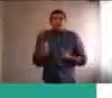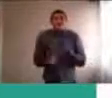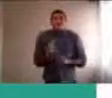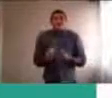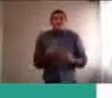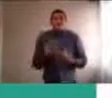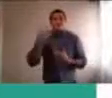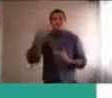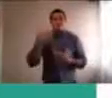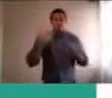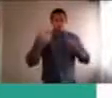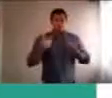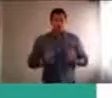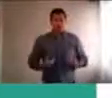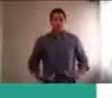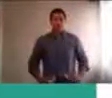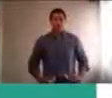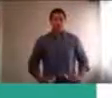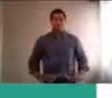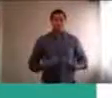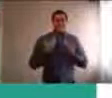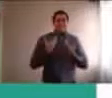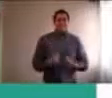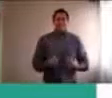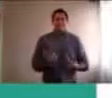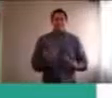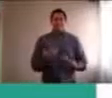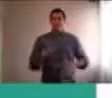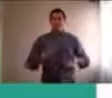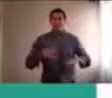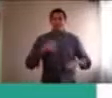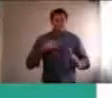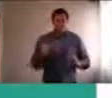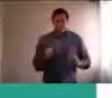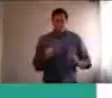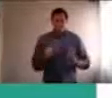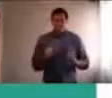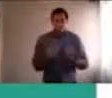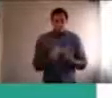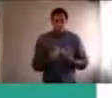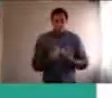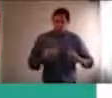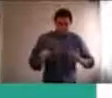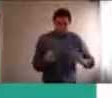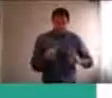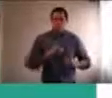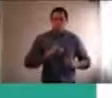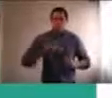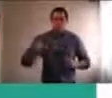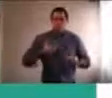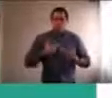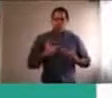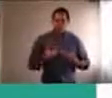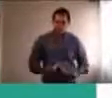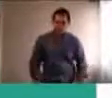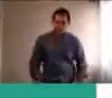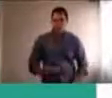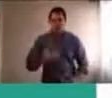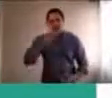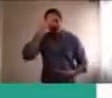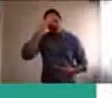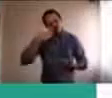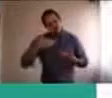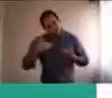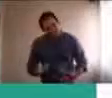y cuando tenemos, exceso de ansiedad, llegamos a un agotamiento, somos más intolerantes, los más